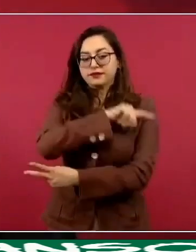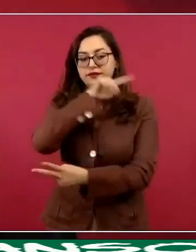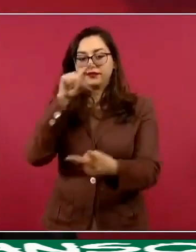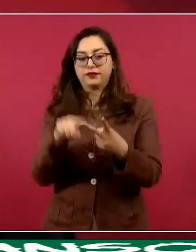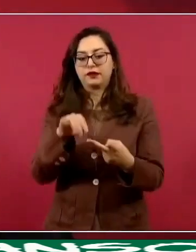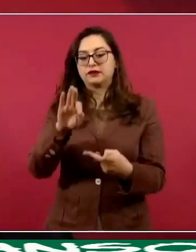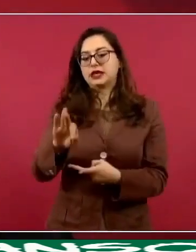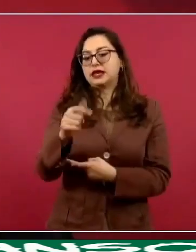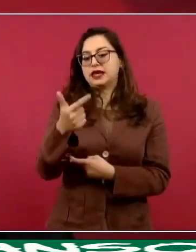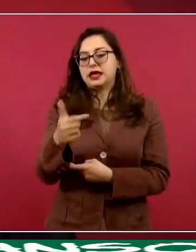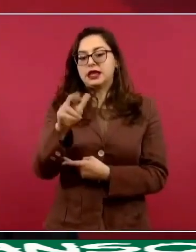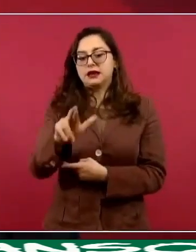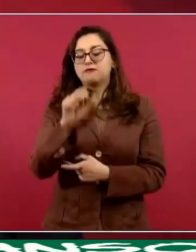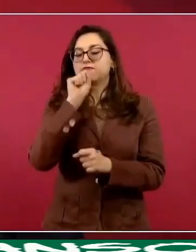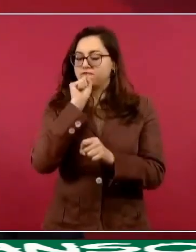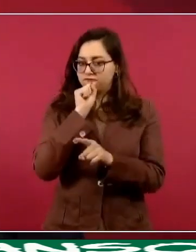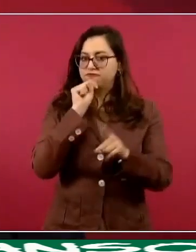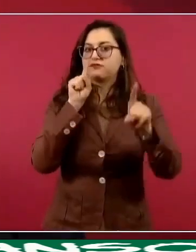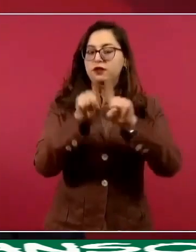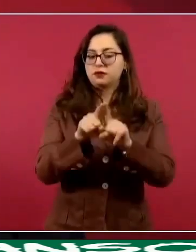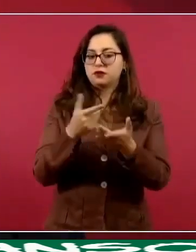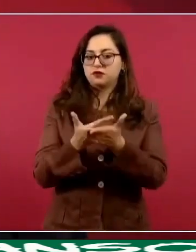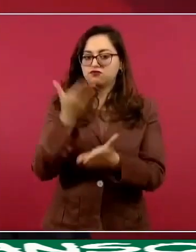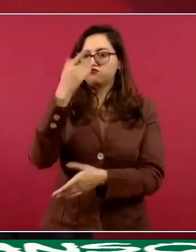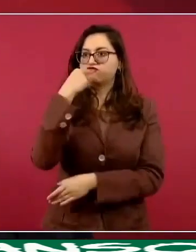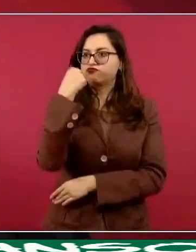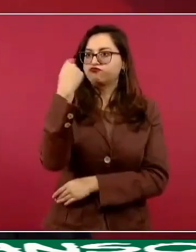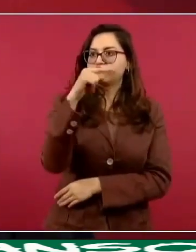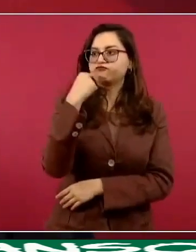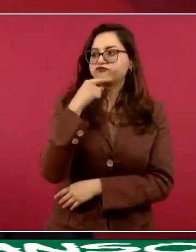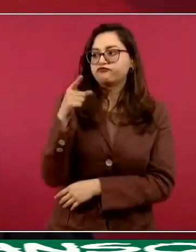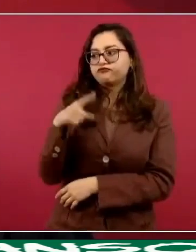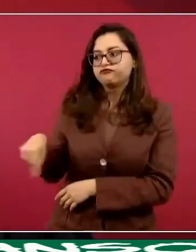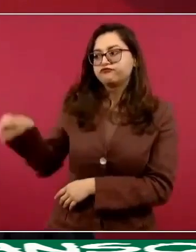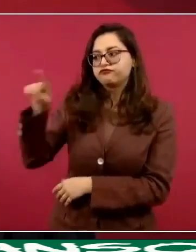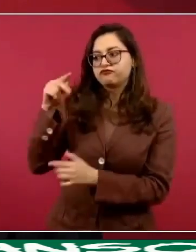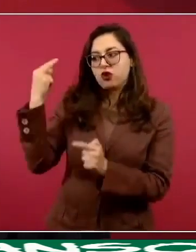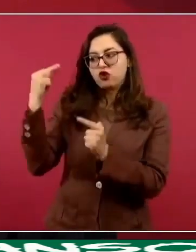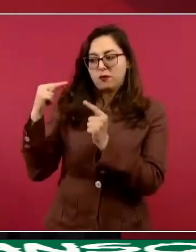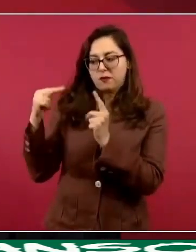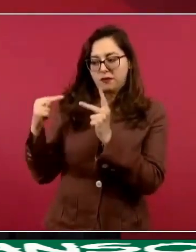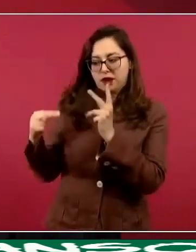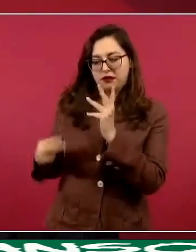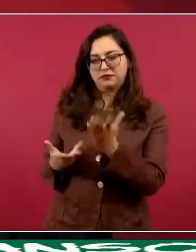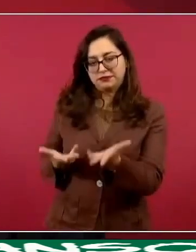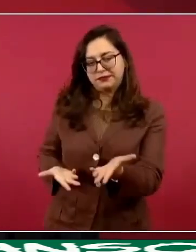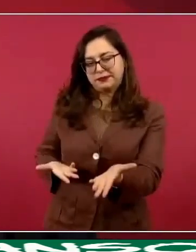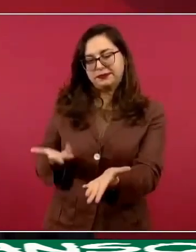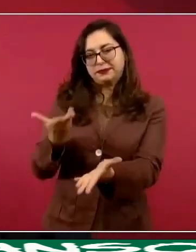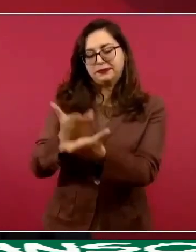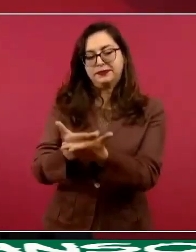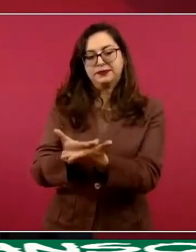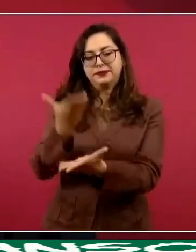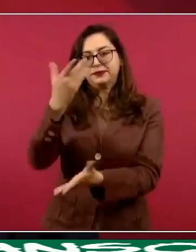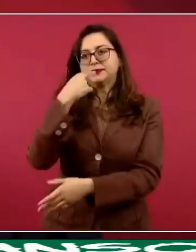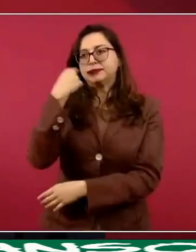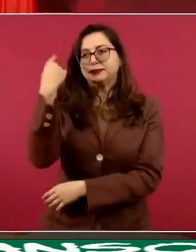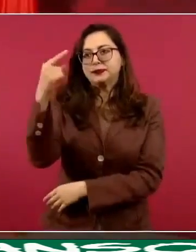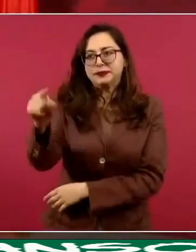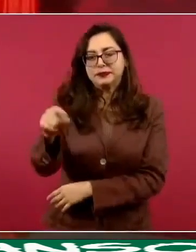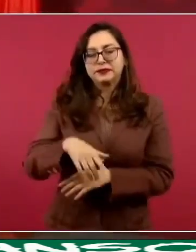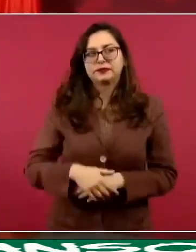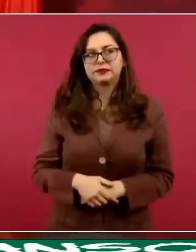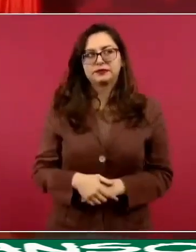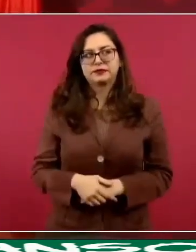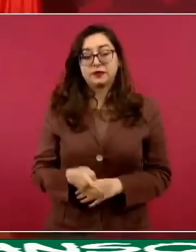General acerca de la Fiscalía eso, esta de la San